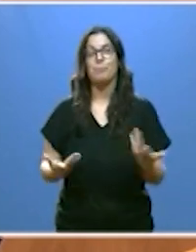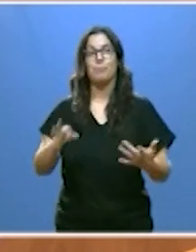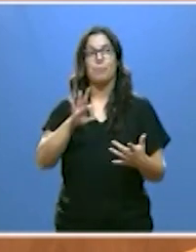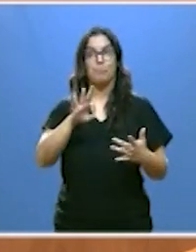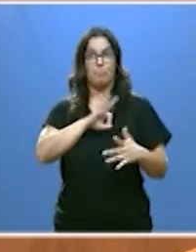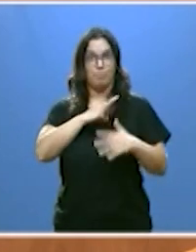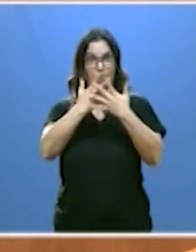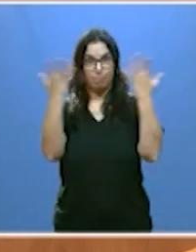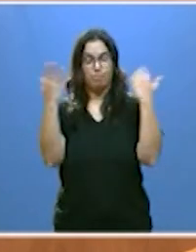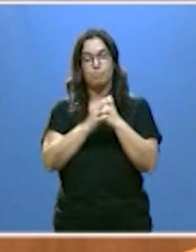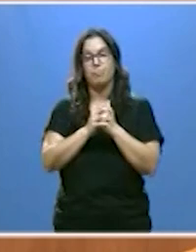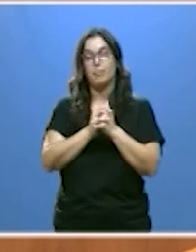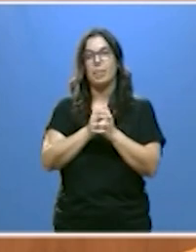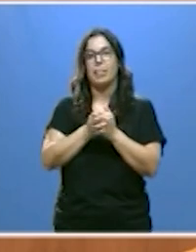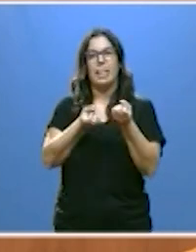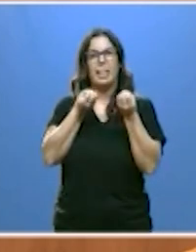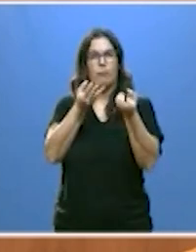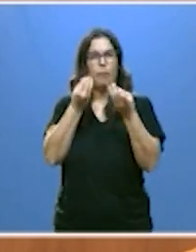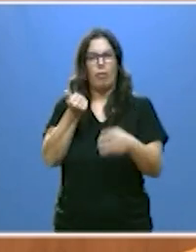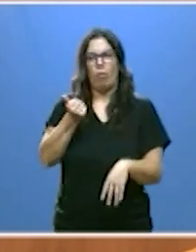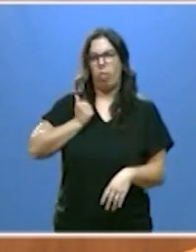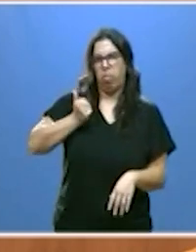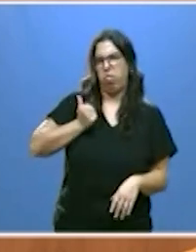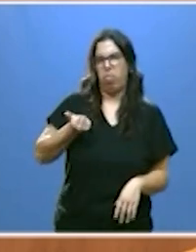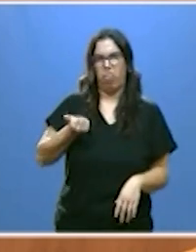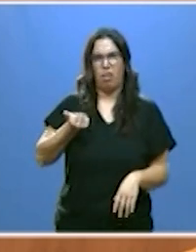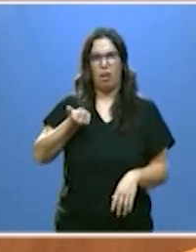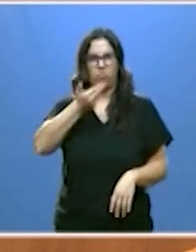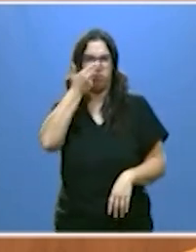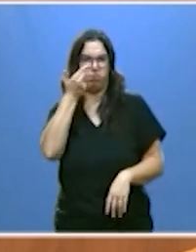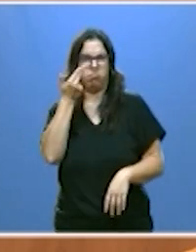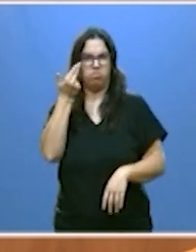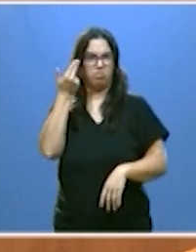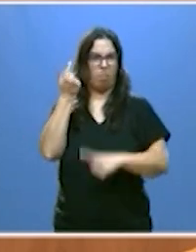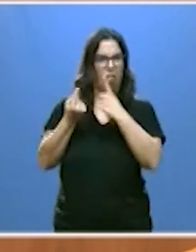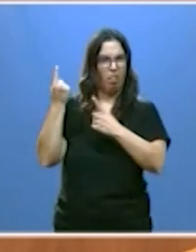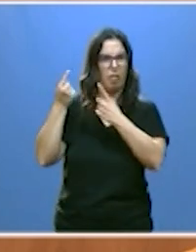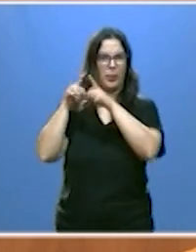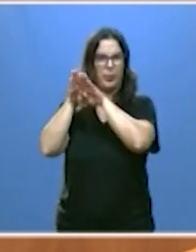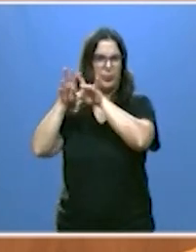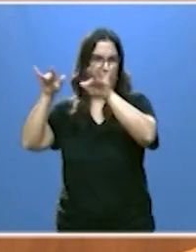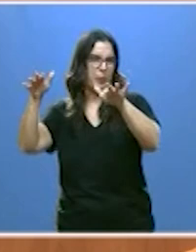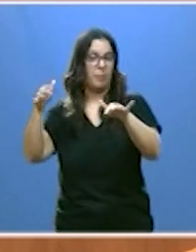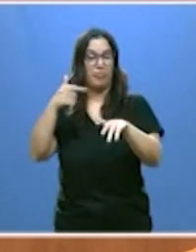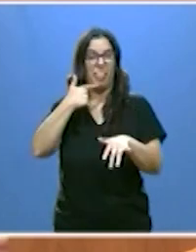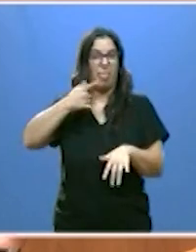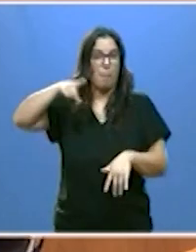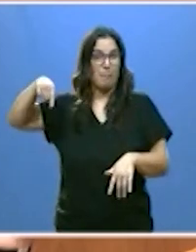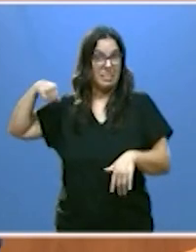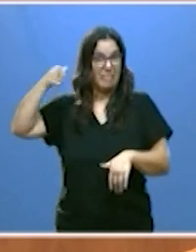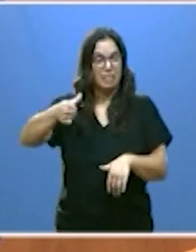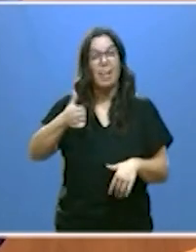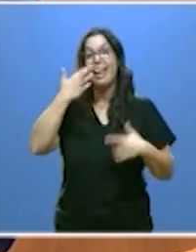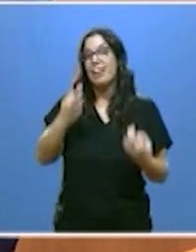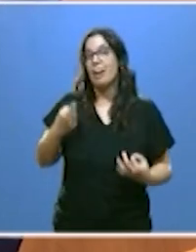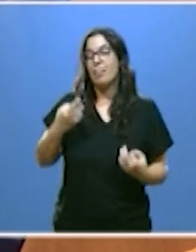de tantas informaciones falsas e interesadas que hemos escuchado durante estos meses las políticas